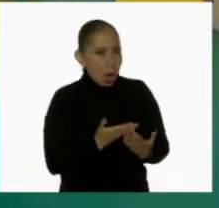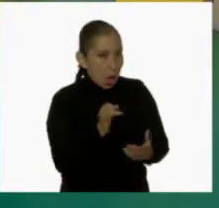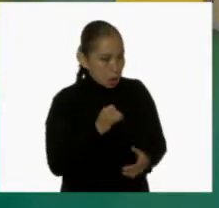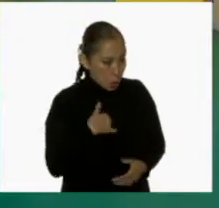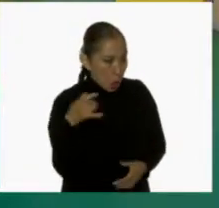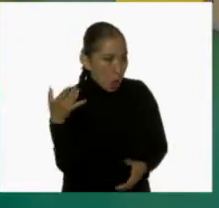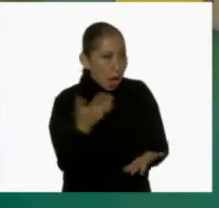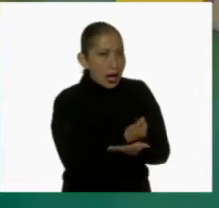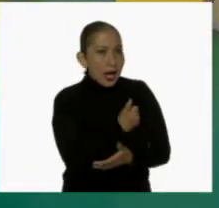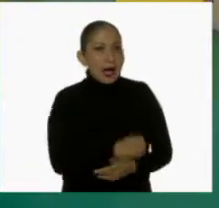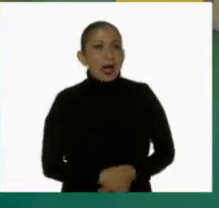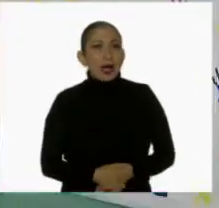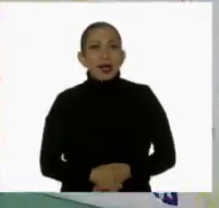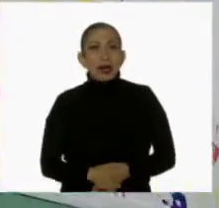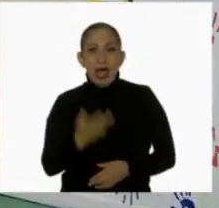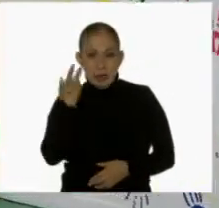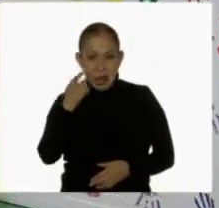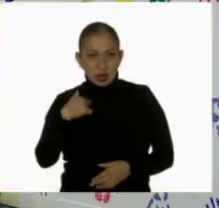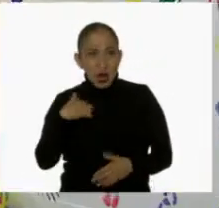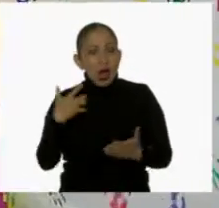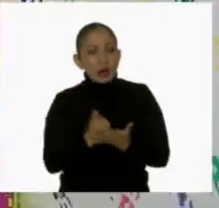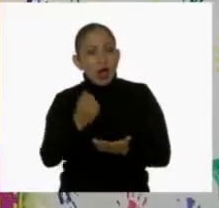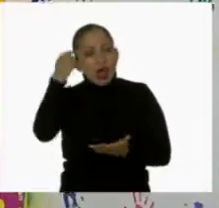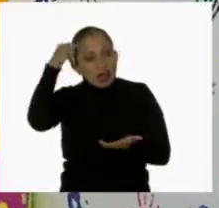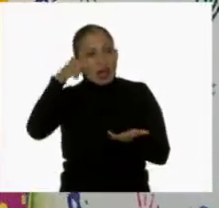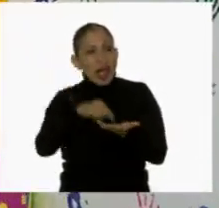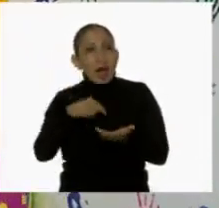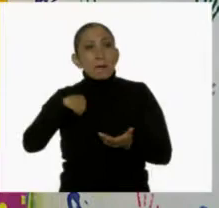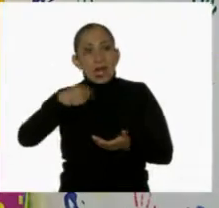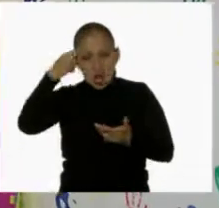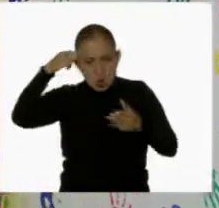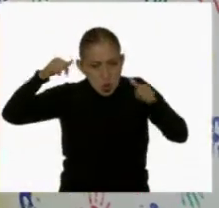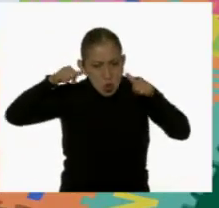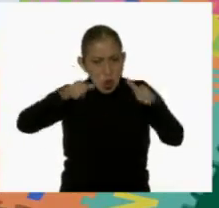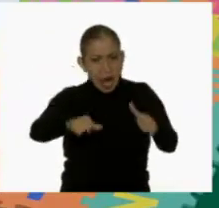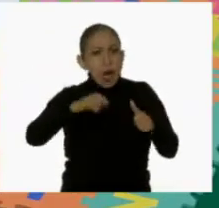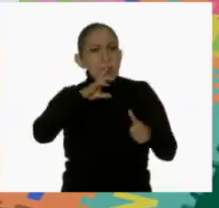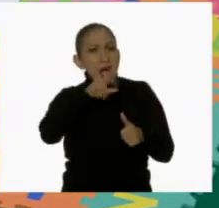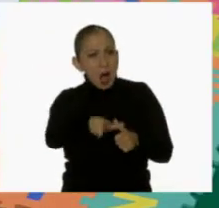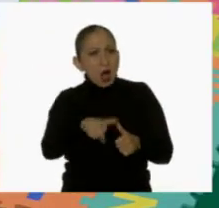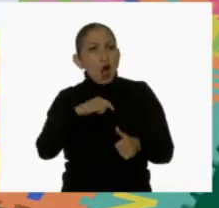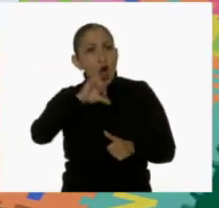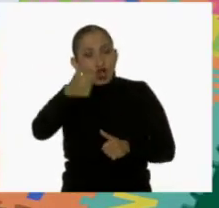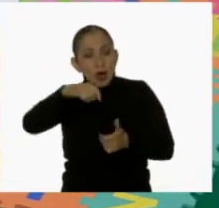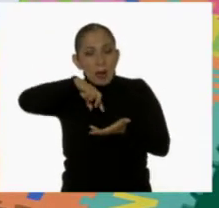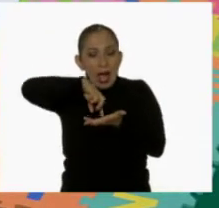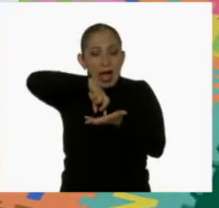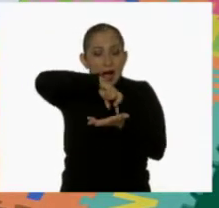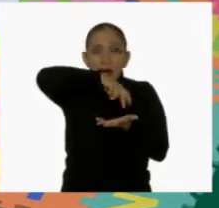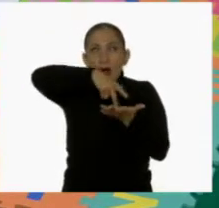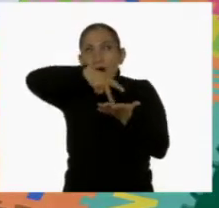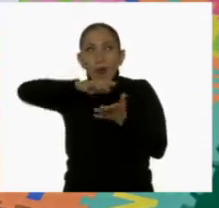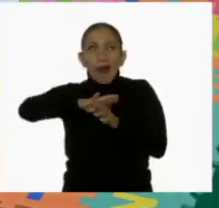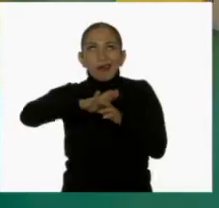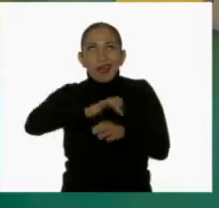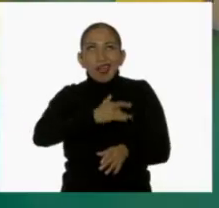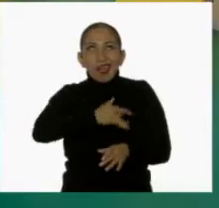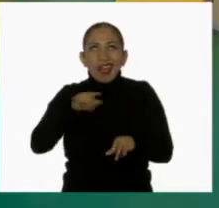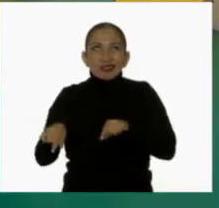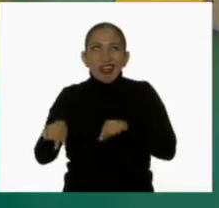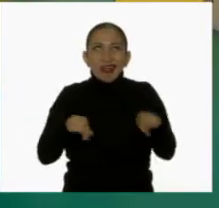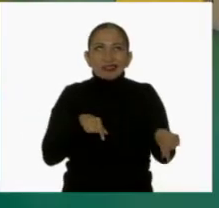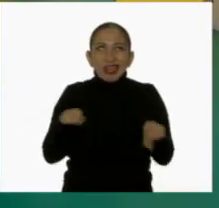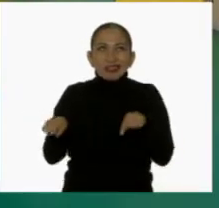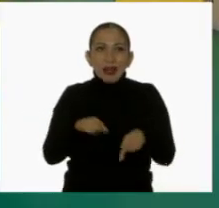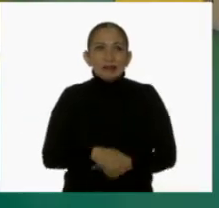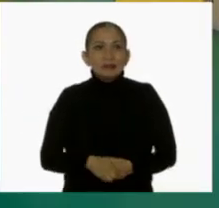te voy a ganar. A ver si sí te voy a ganar porque creo que mi concentración... ¡Ay, ya tengo que ir con el otro pie! ¿O con cuál era? ¿Era con este o con este?